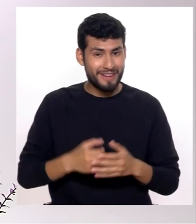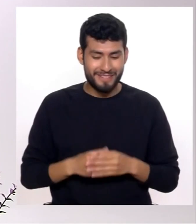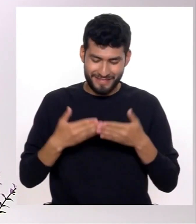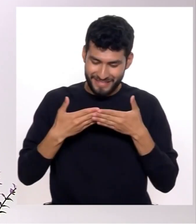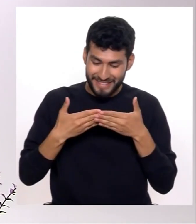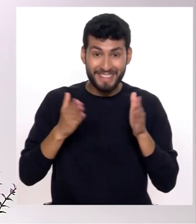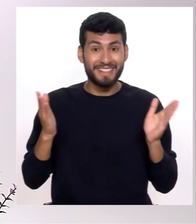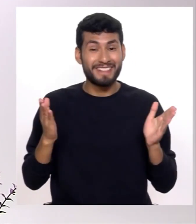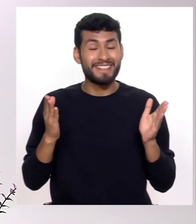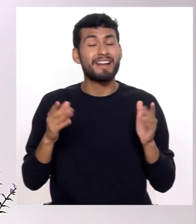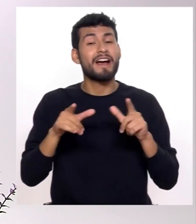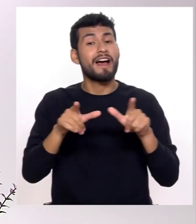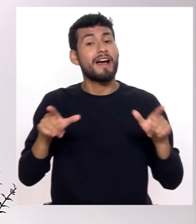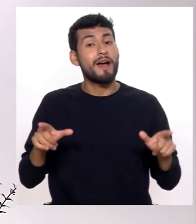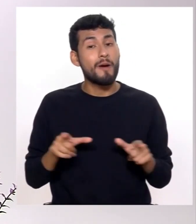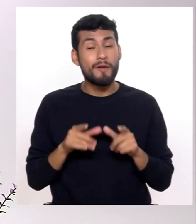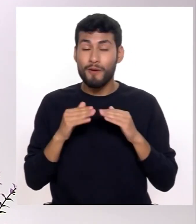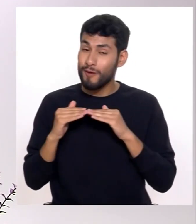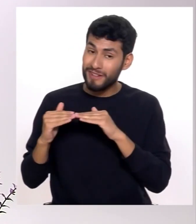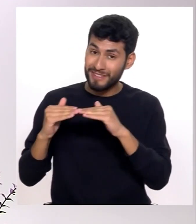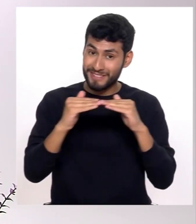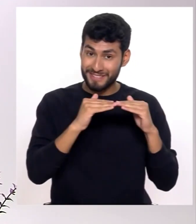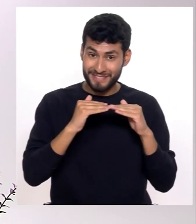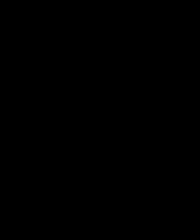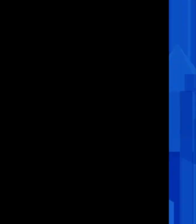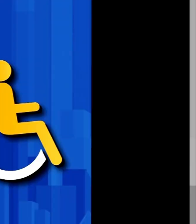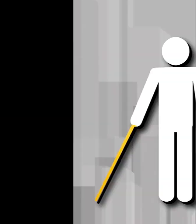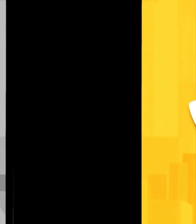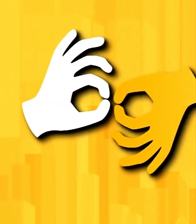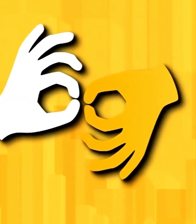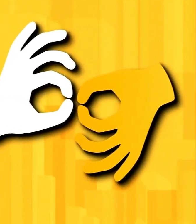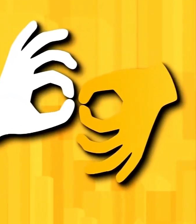sin barreras un espacio por la igualdad.